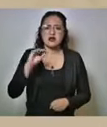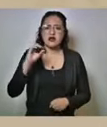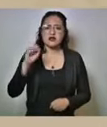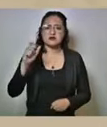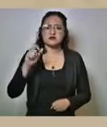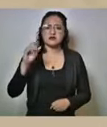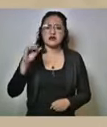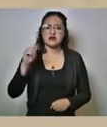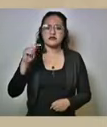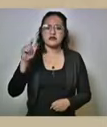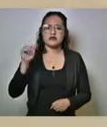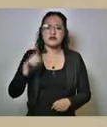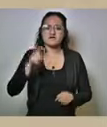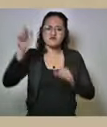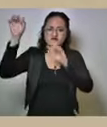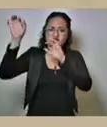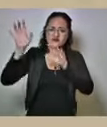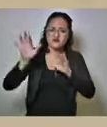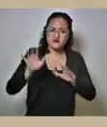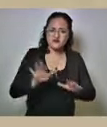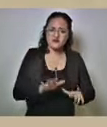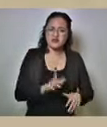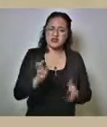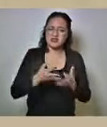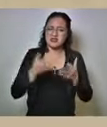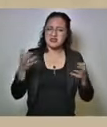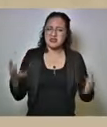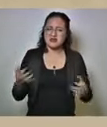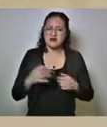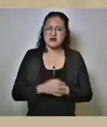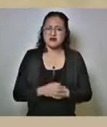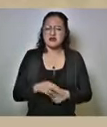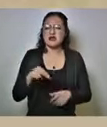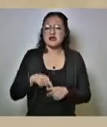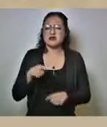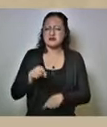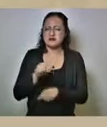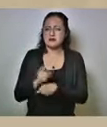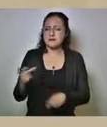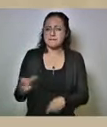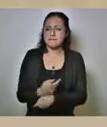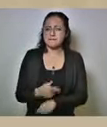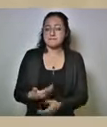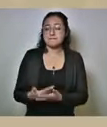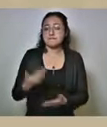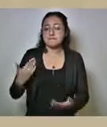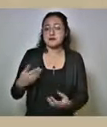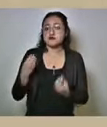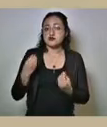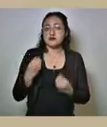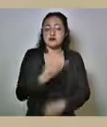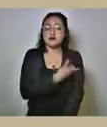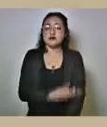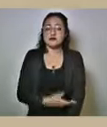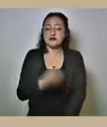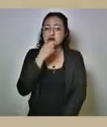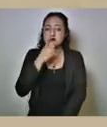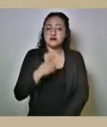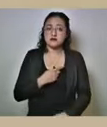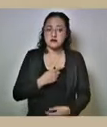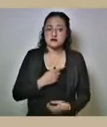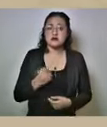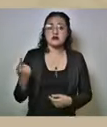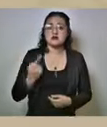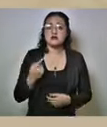luego del deslave que ocurrió a principios de esta semana ayer varios varias familias reportaban que no han